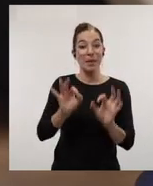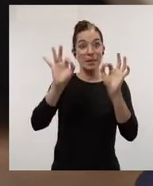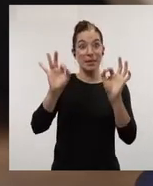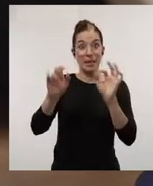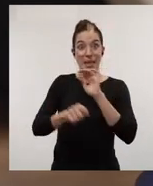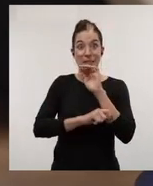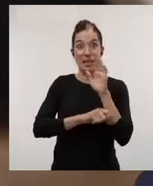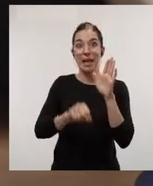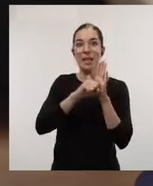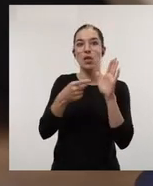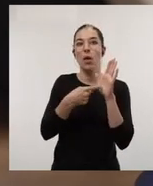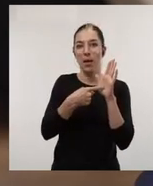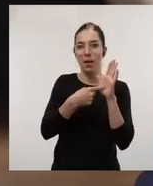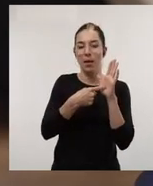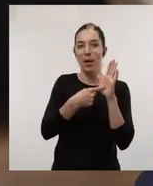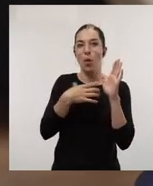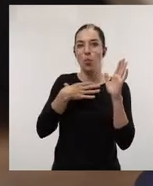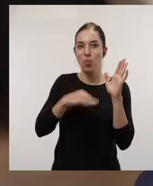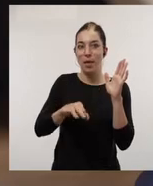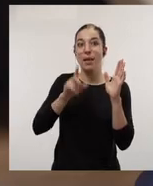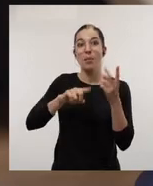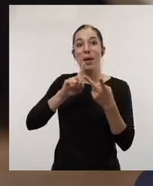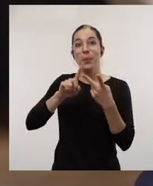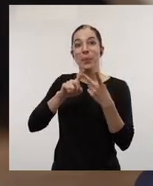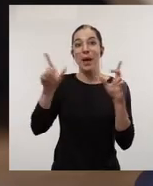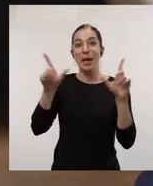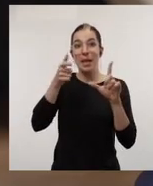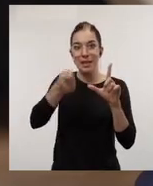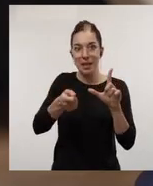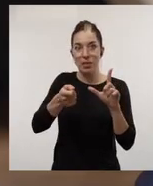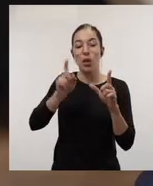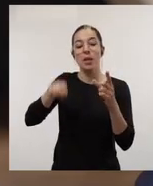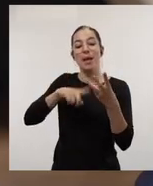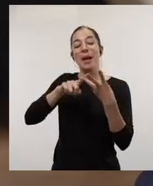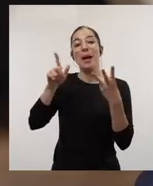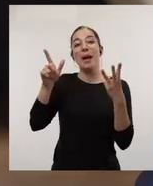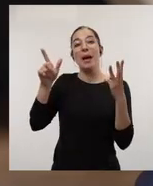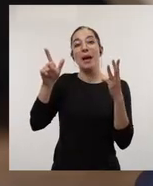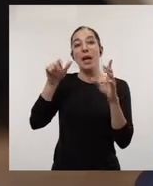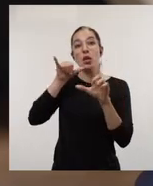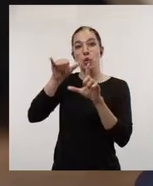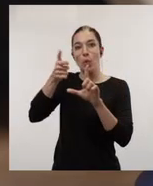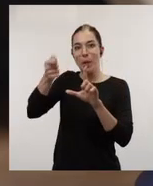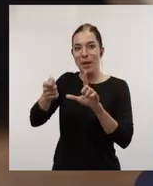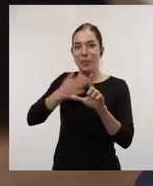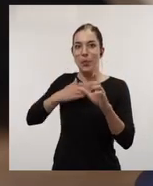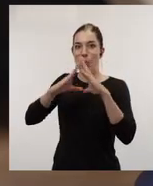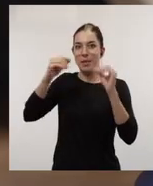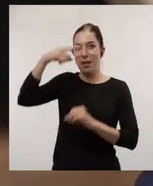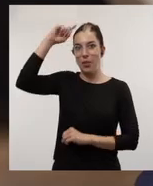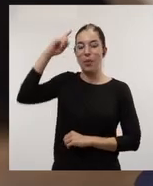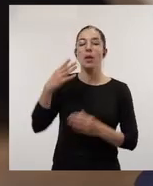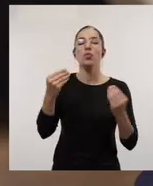específica de la estrategia del sello y también a través del canal de televisión y del canal de YouTube de la Universidad Rey Juan Carlos